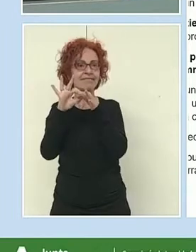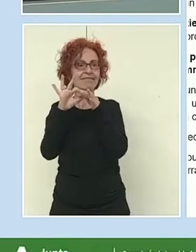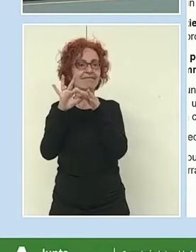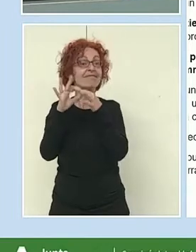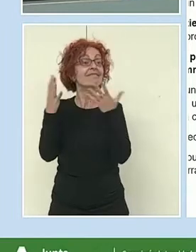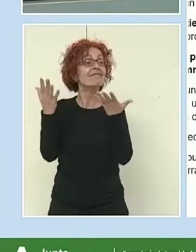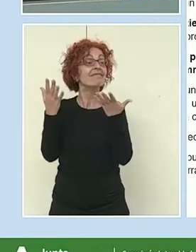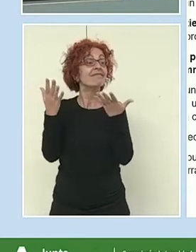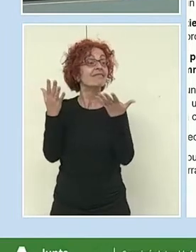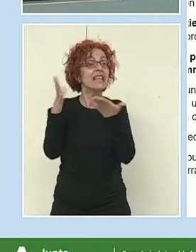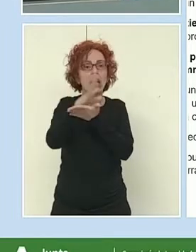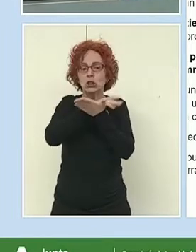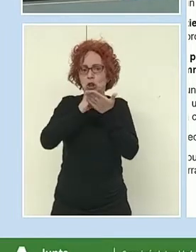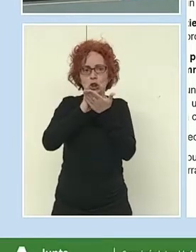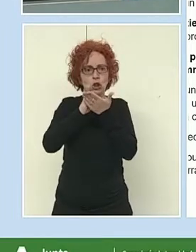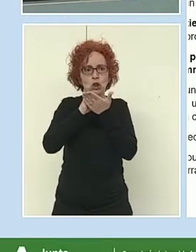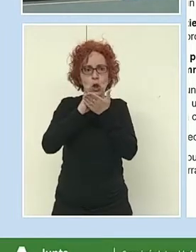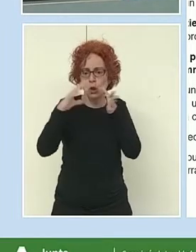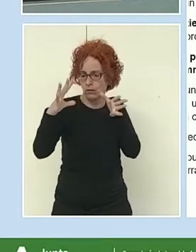Está todo conectado, ¿eh?